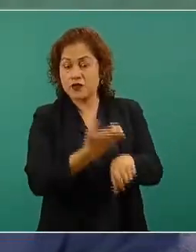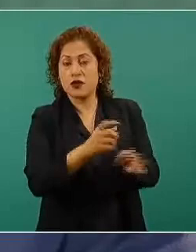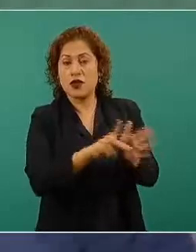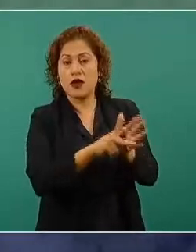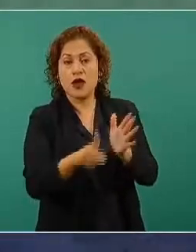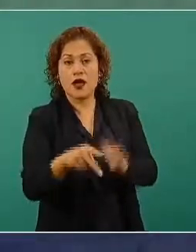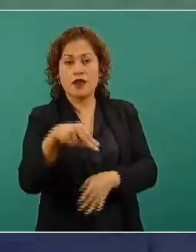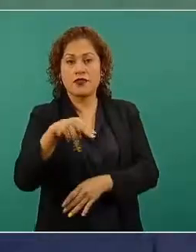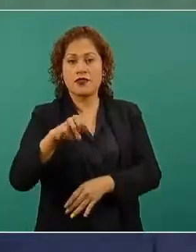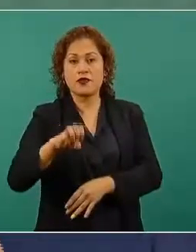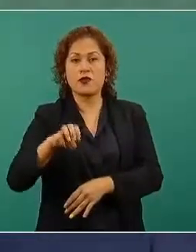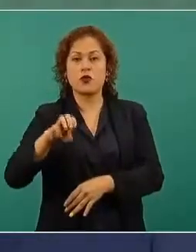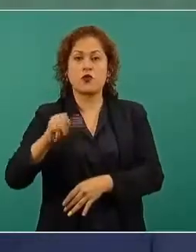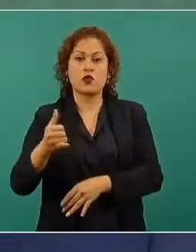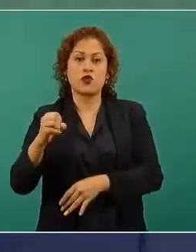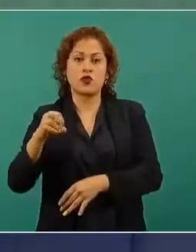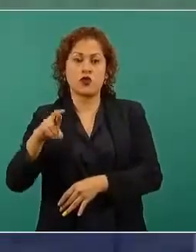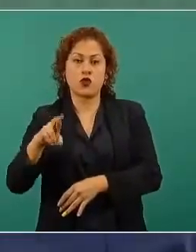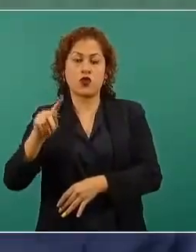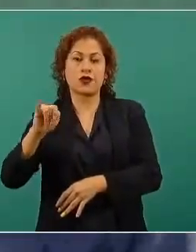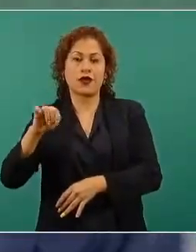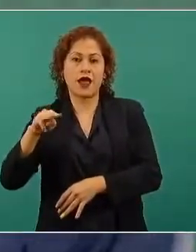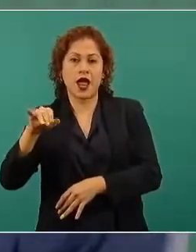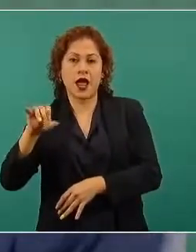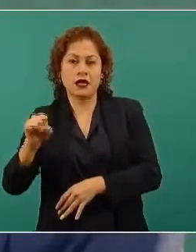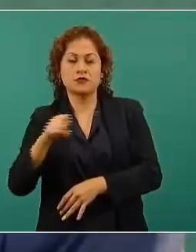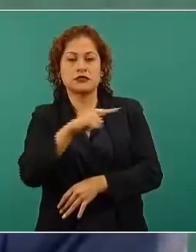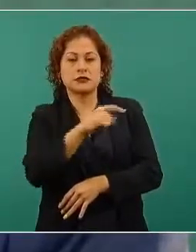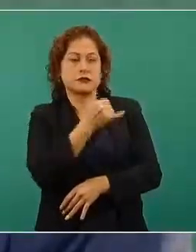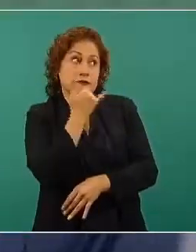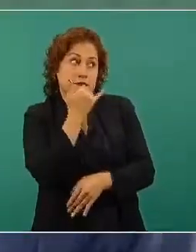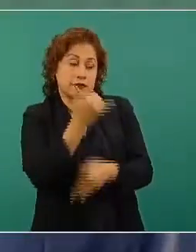porque son periódicos empresariales